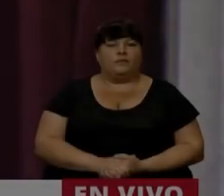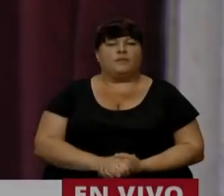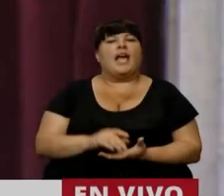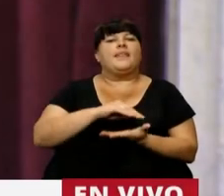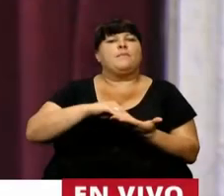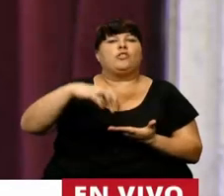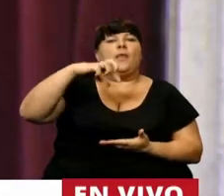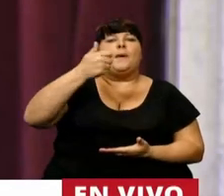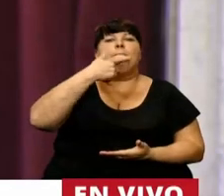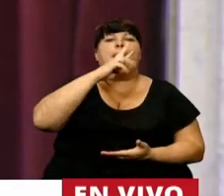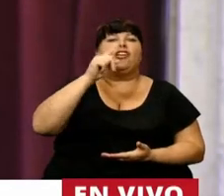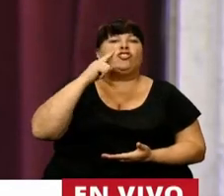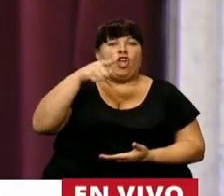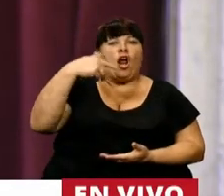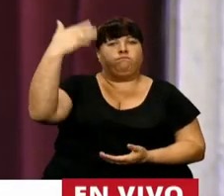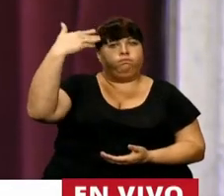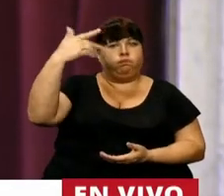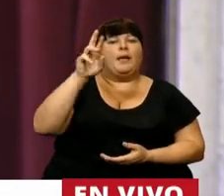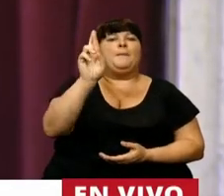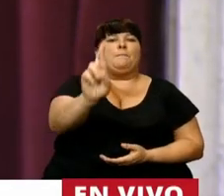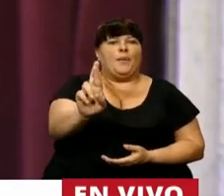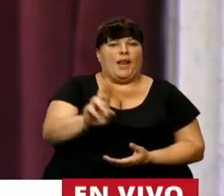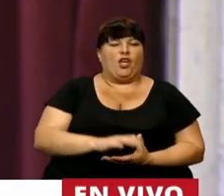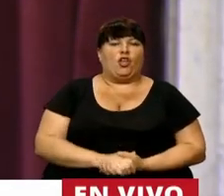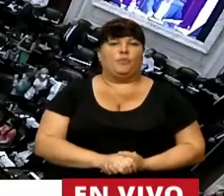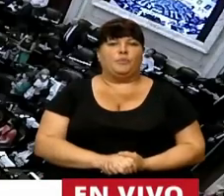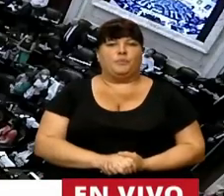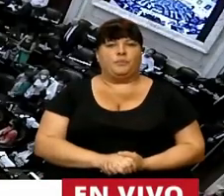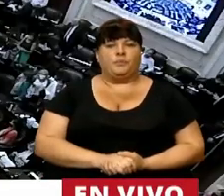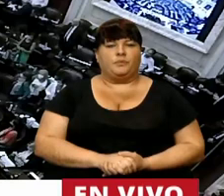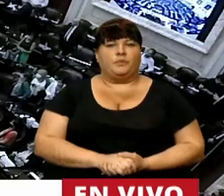Diputado Pastori, en el uso de la palabra para una cuestión de privilegio.